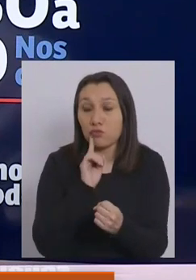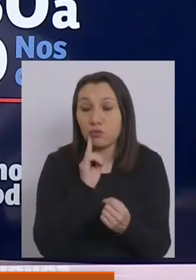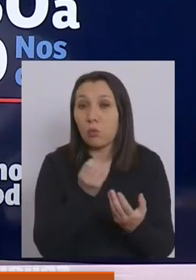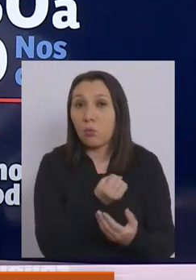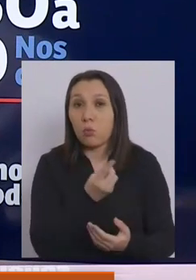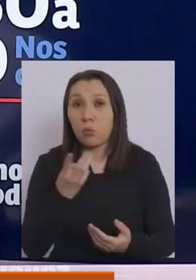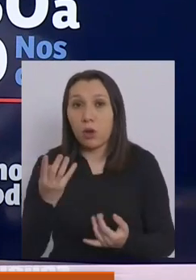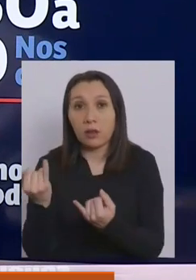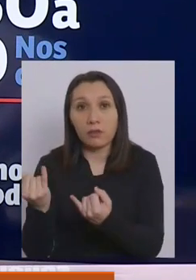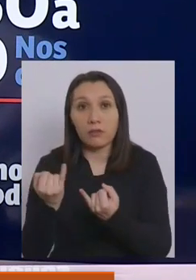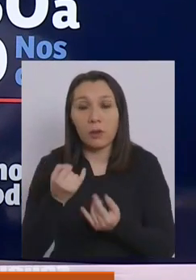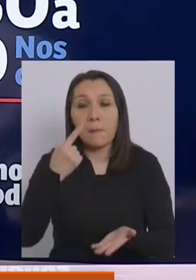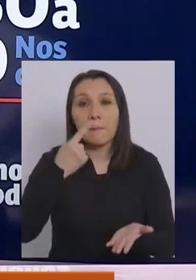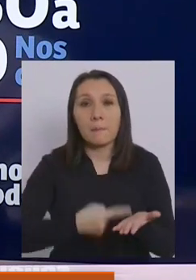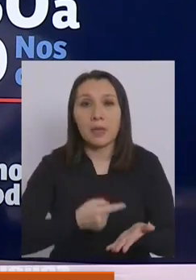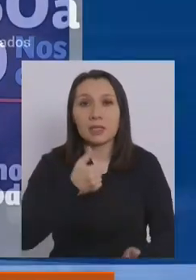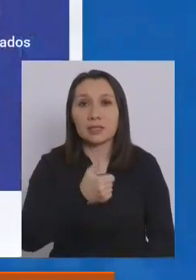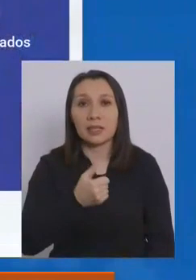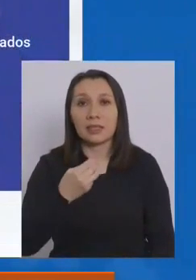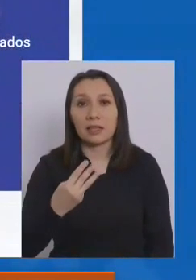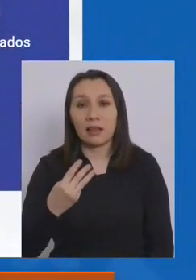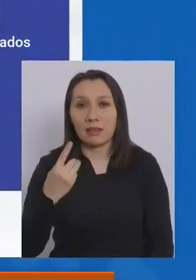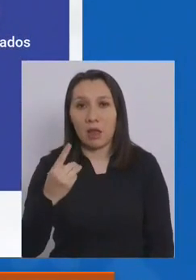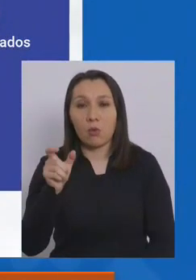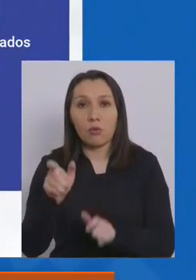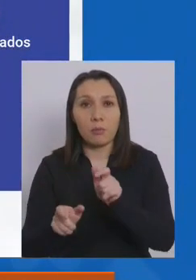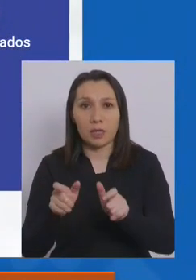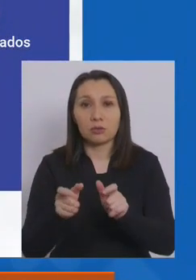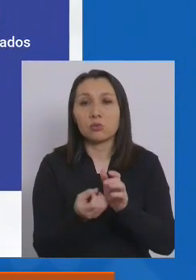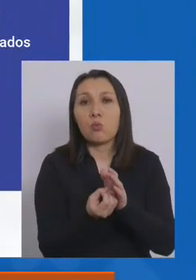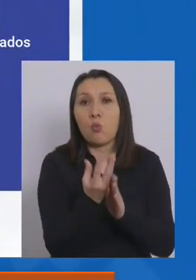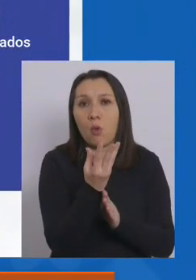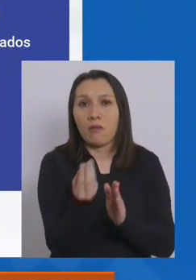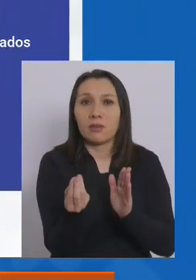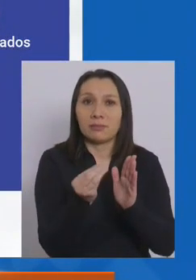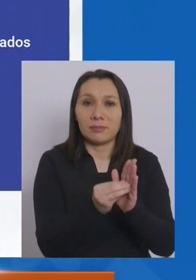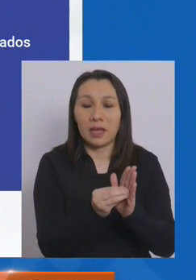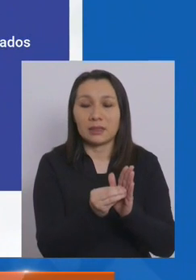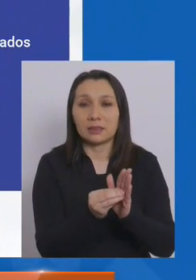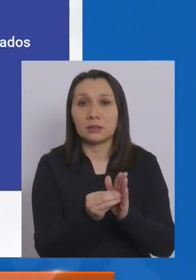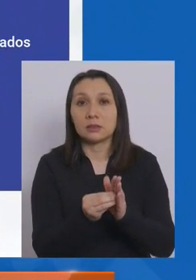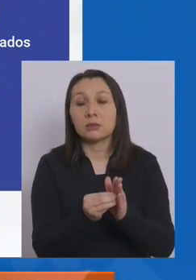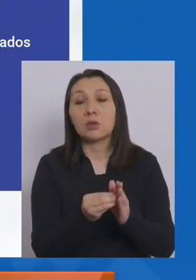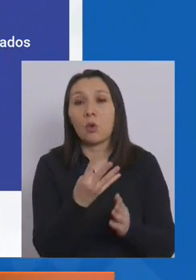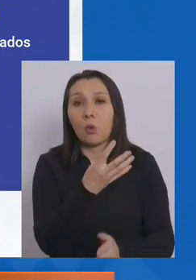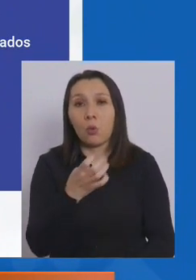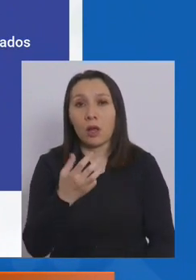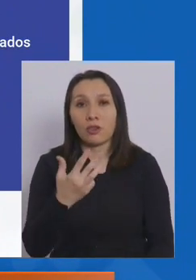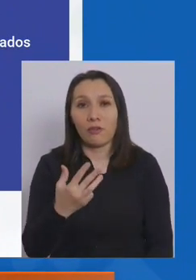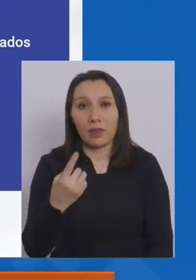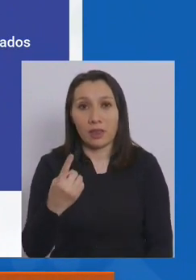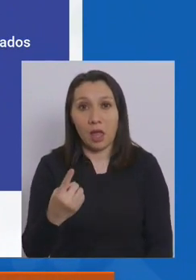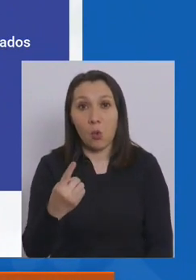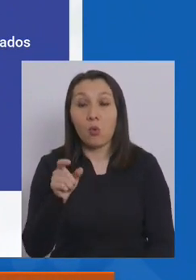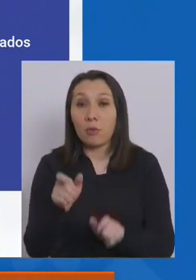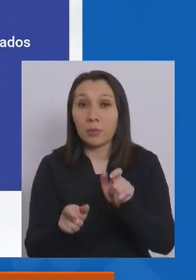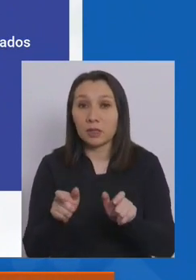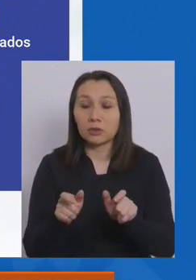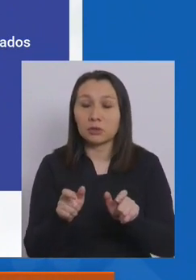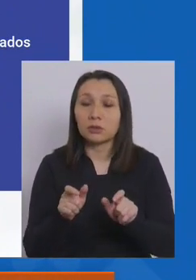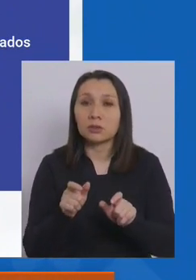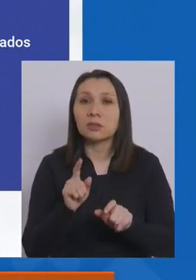se reportan 1.631 casos nuevos, siendo 491 de ellos